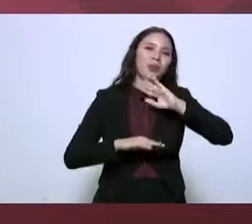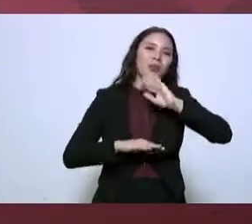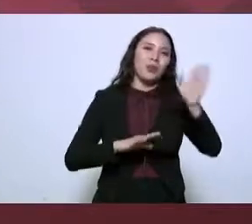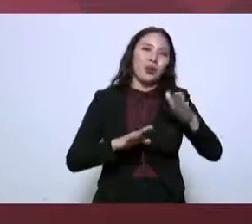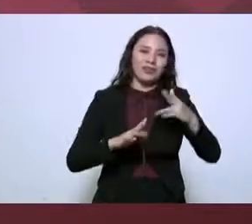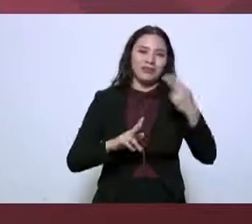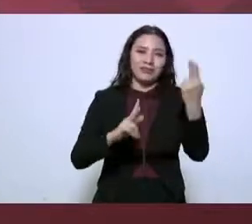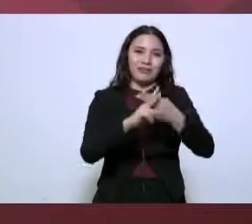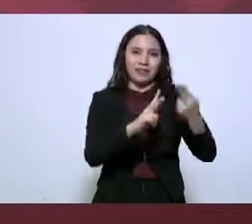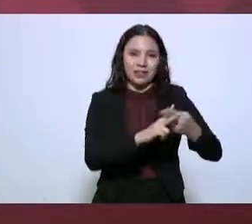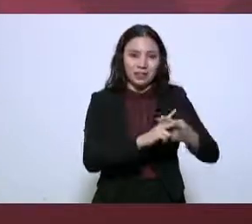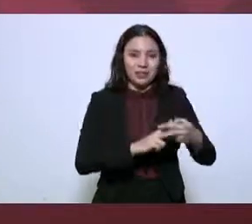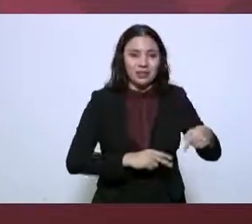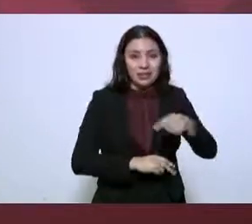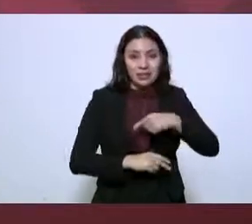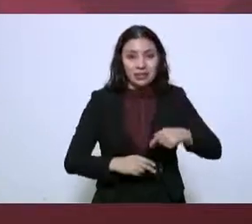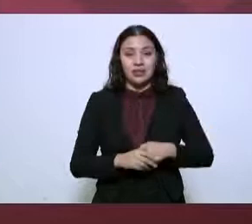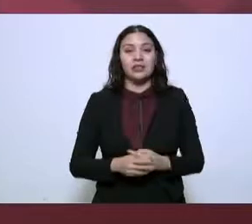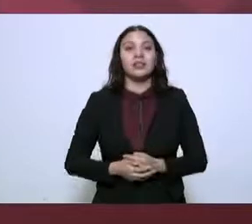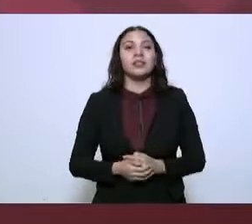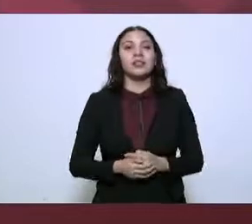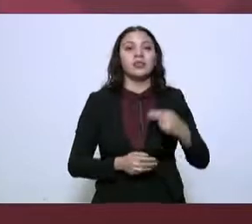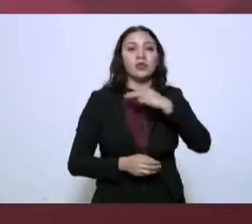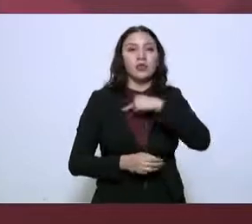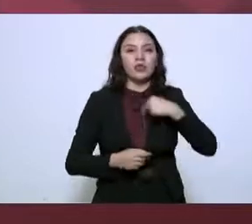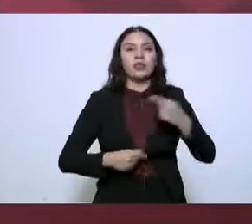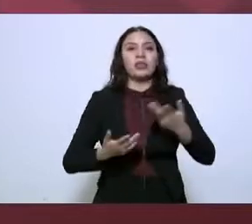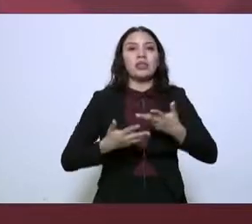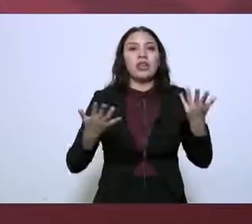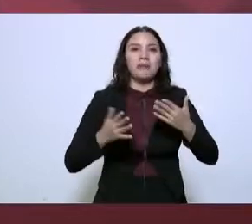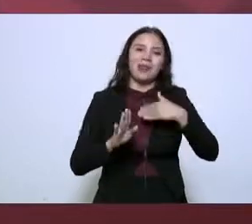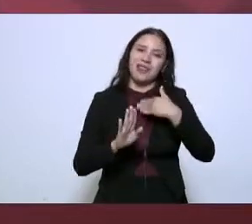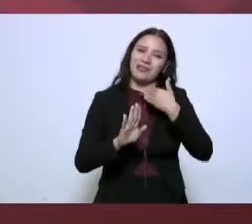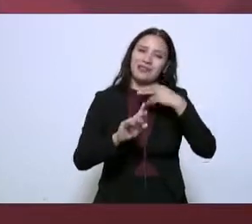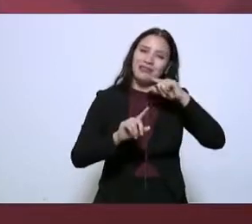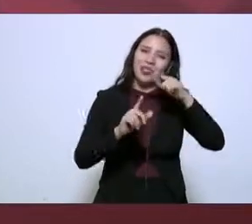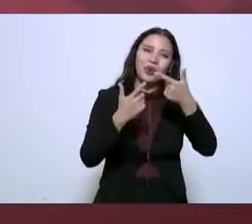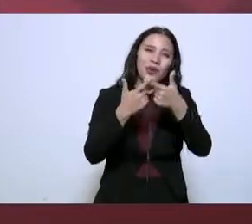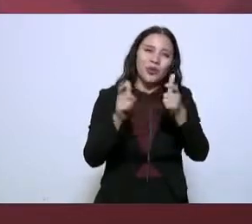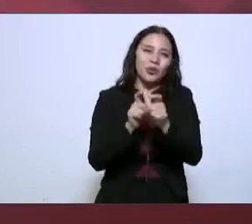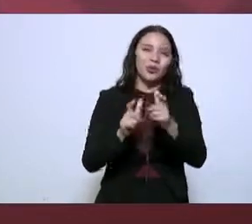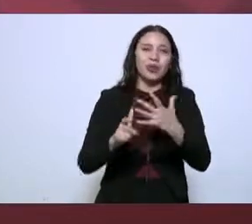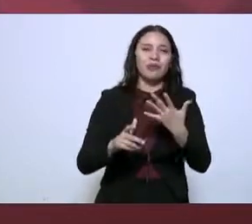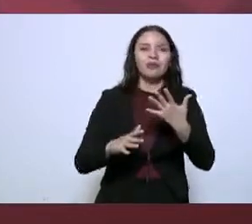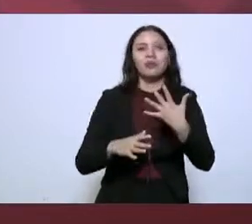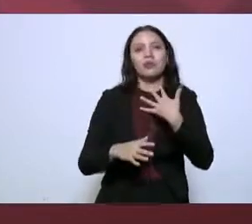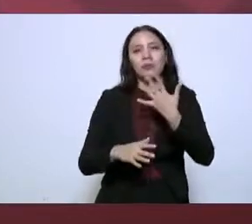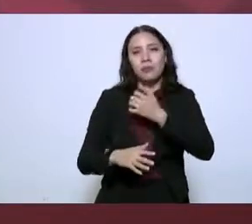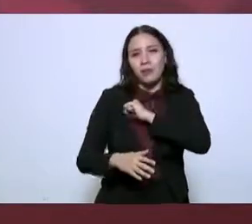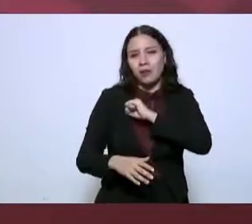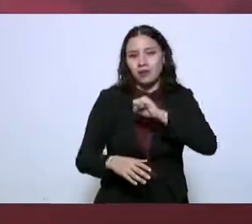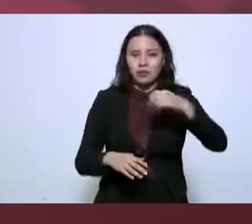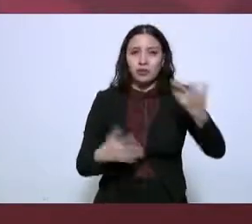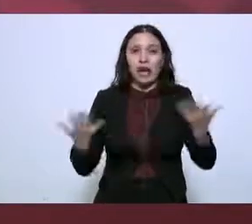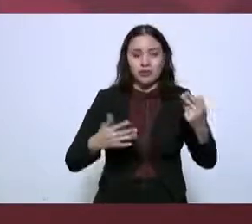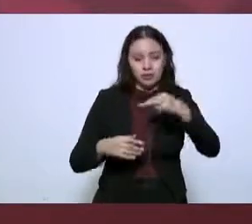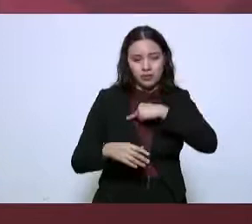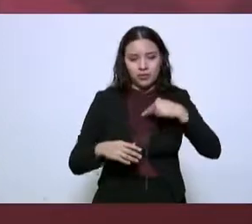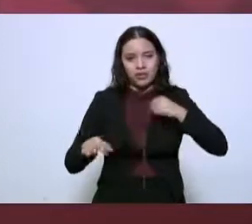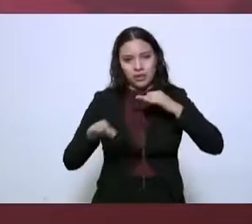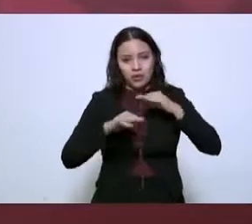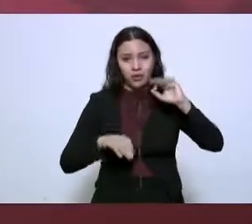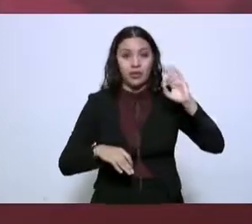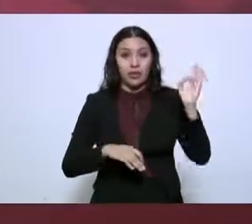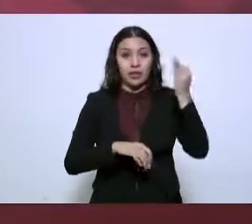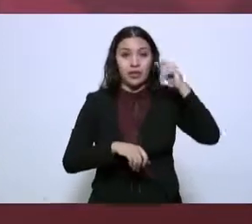organizada y las acciones que se hacen en contra de grupos delictivos, aquí vemos el trabajo que ha realizado el